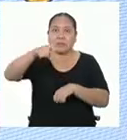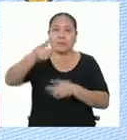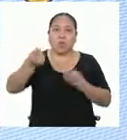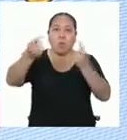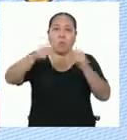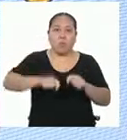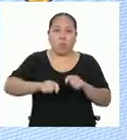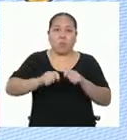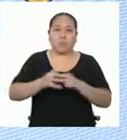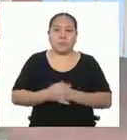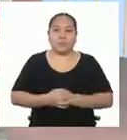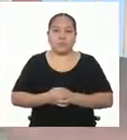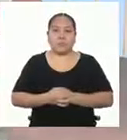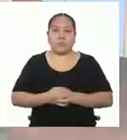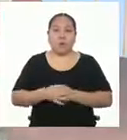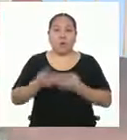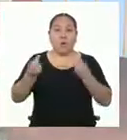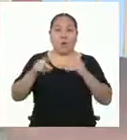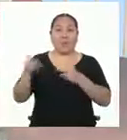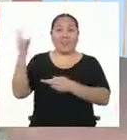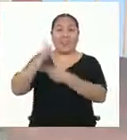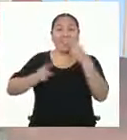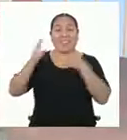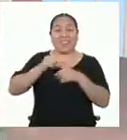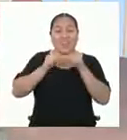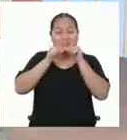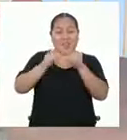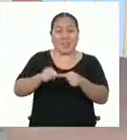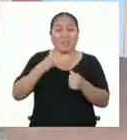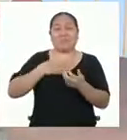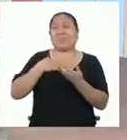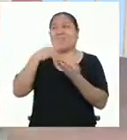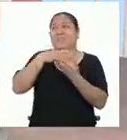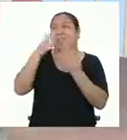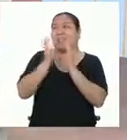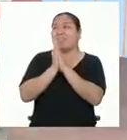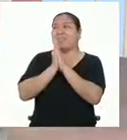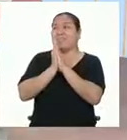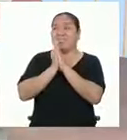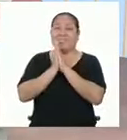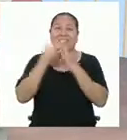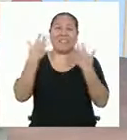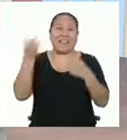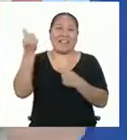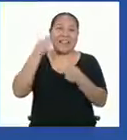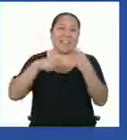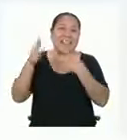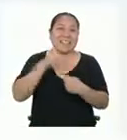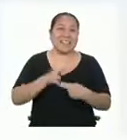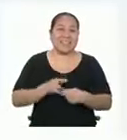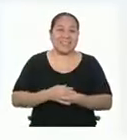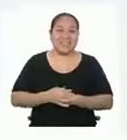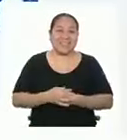que ir a la pausa. Al regreso, conversamos sobre mi proyecto, por favor. ¿Sí? Ya volvemos.